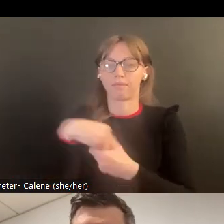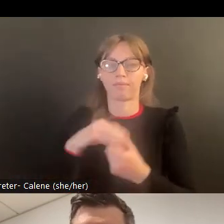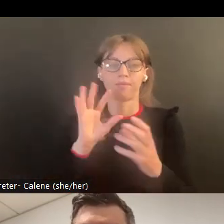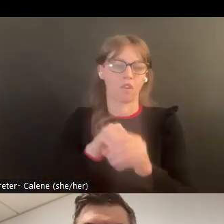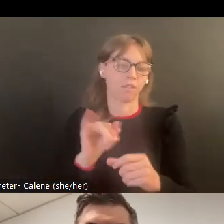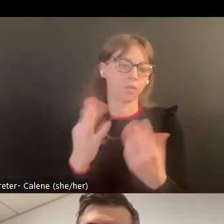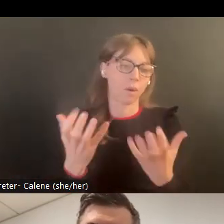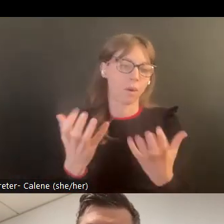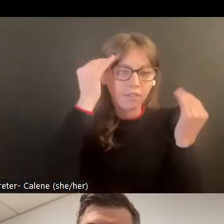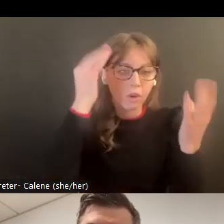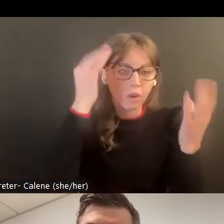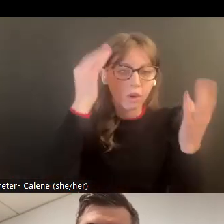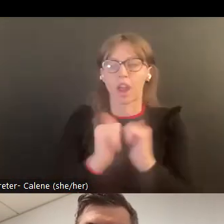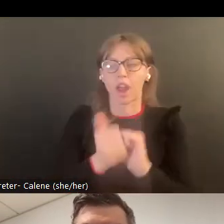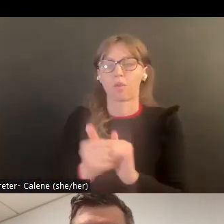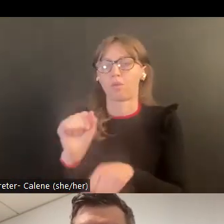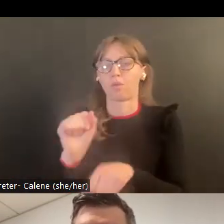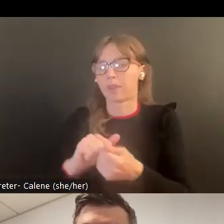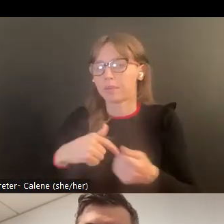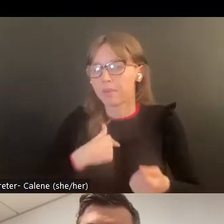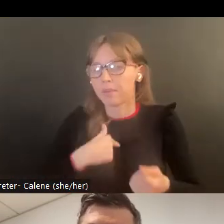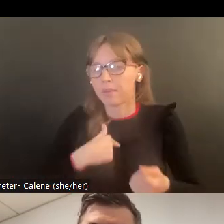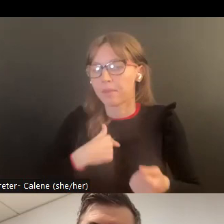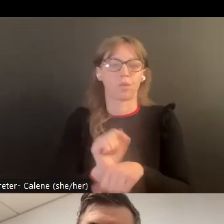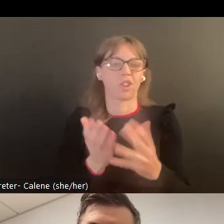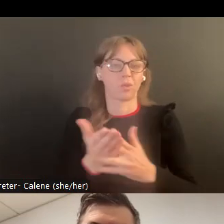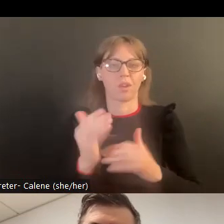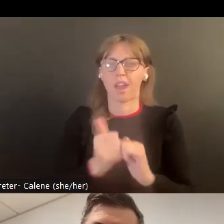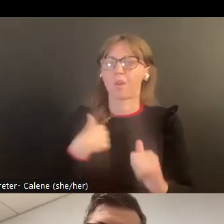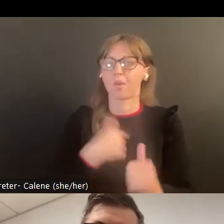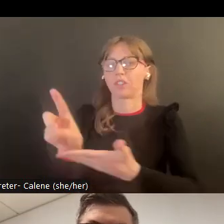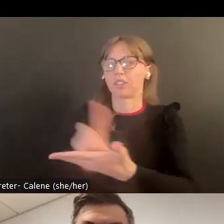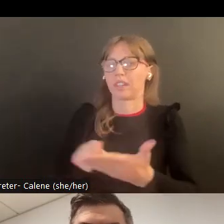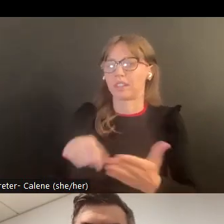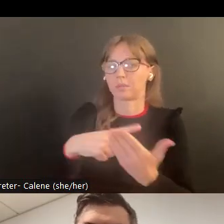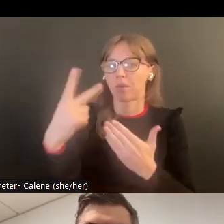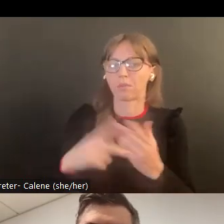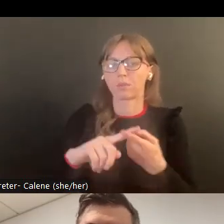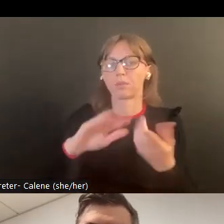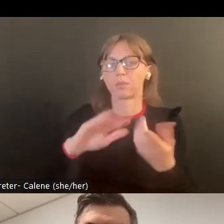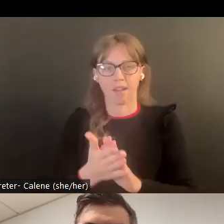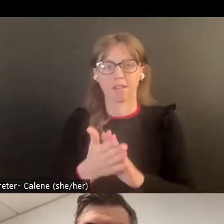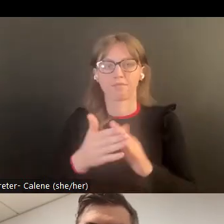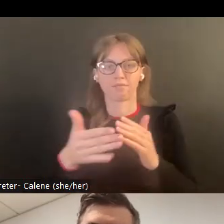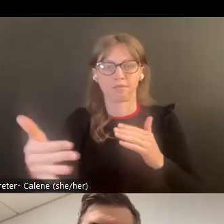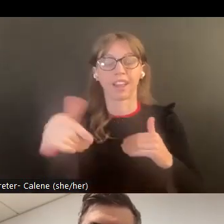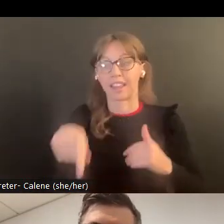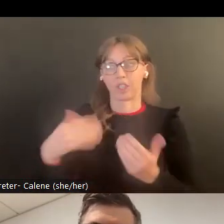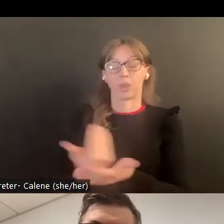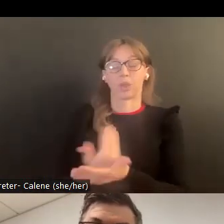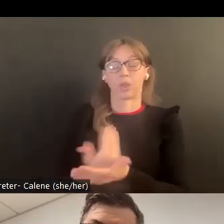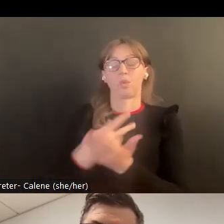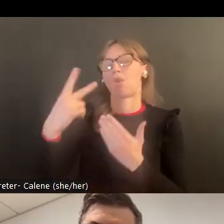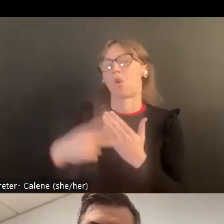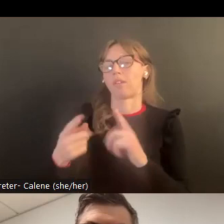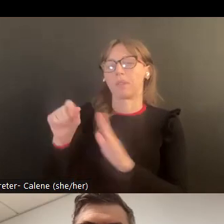Y dónde va a seguir y cómo puede usted envolverse, si desea. Y cómo queremos diseñarlo. Como esto es un nuevo programa